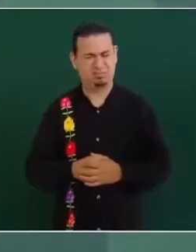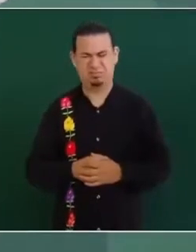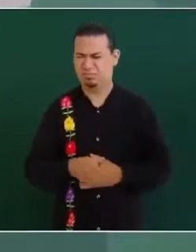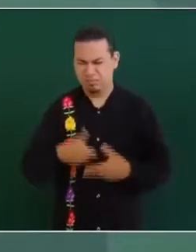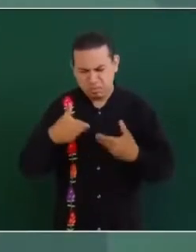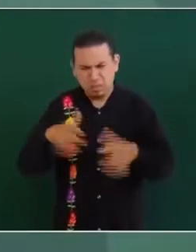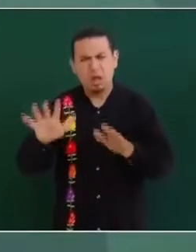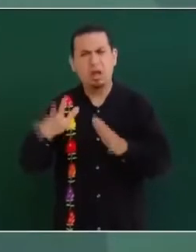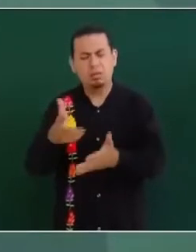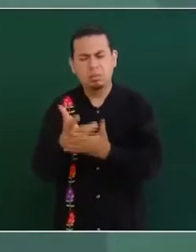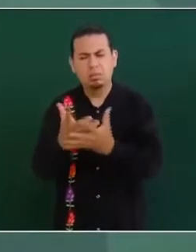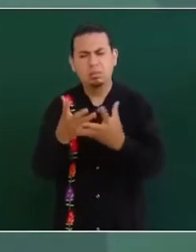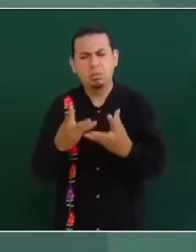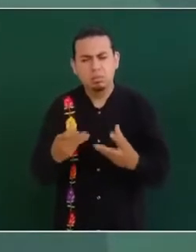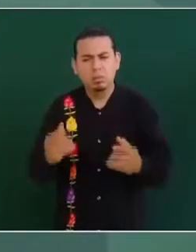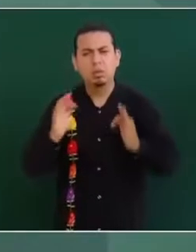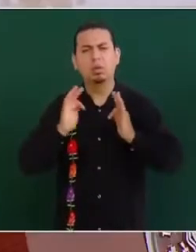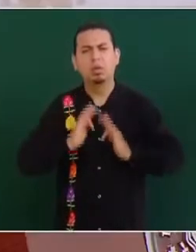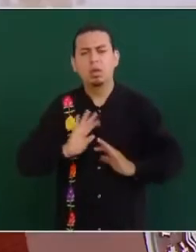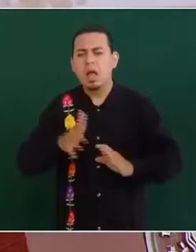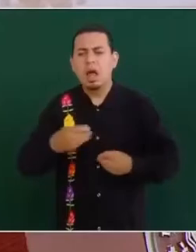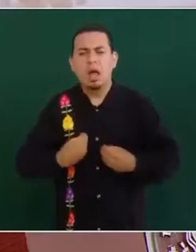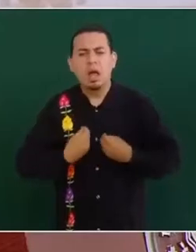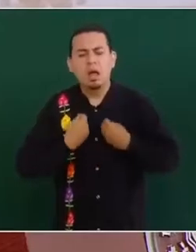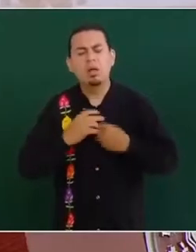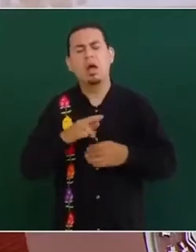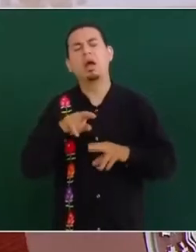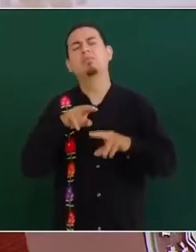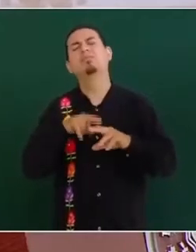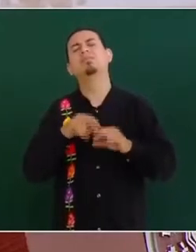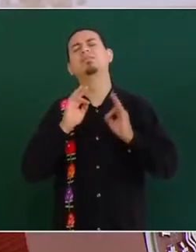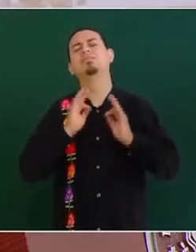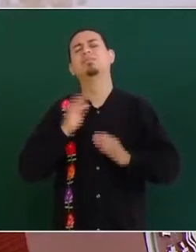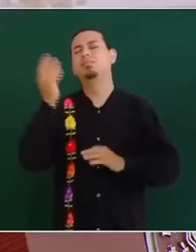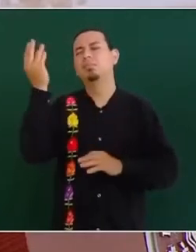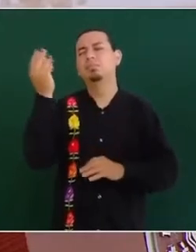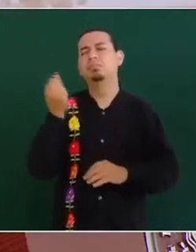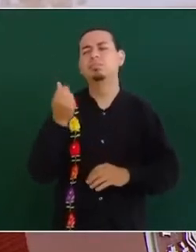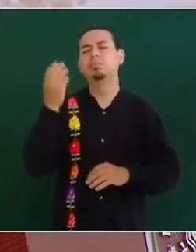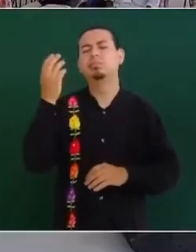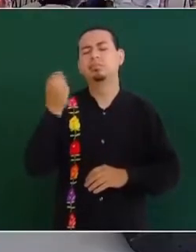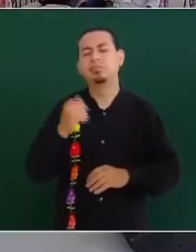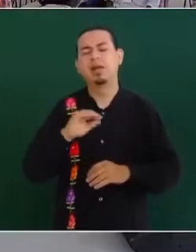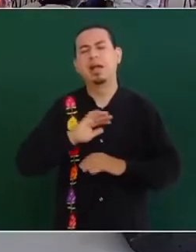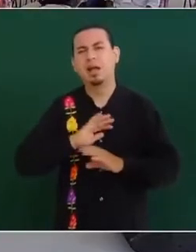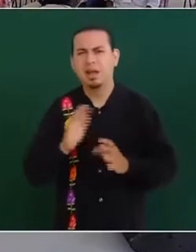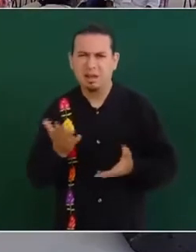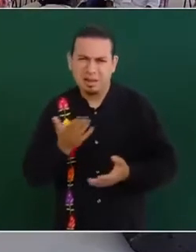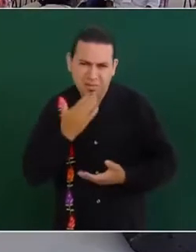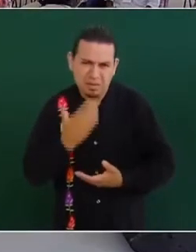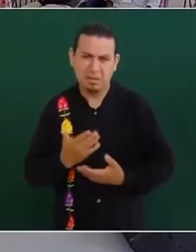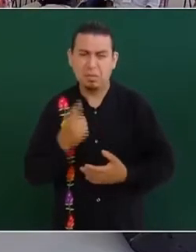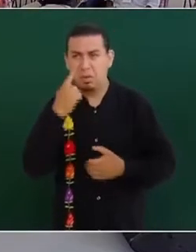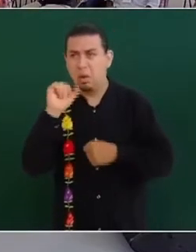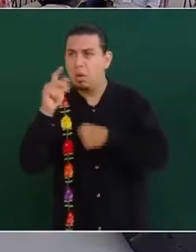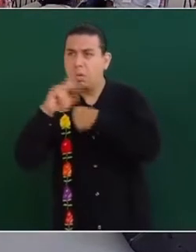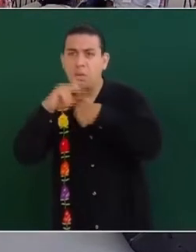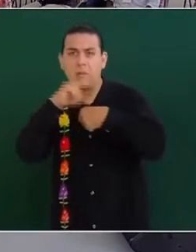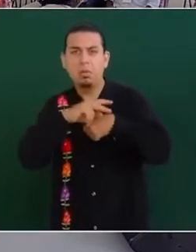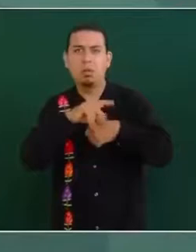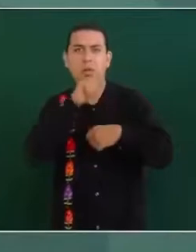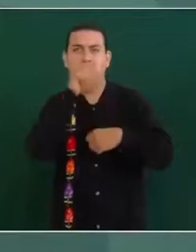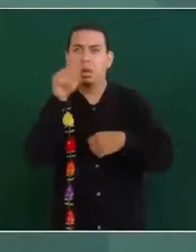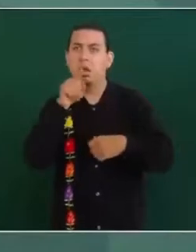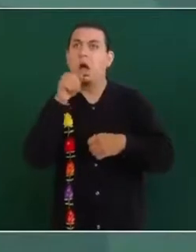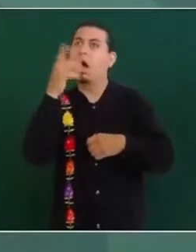con un poco de holgura en el último tramo de su existencia. Siempre ponen de ejemplo otros países, ah, pero lo bueno